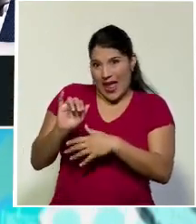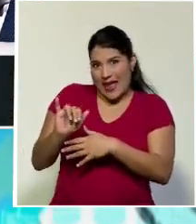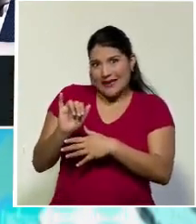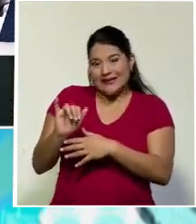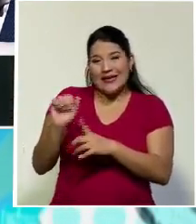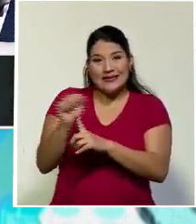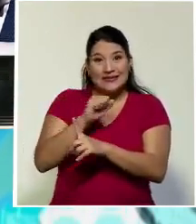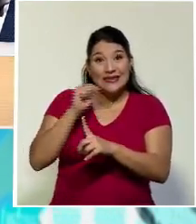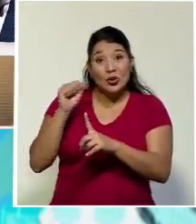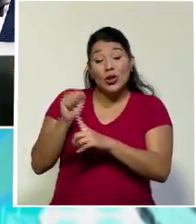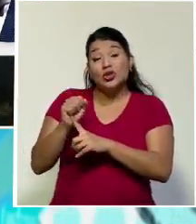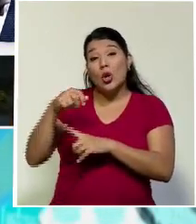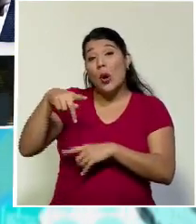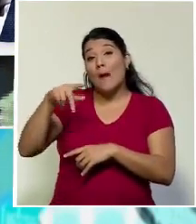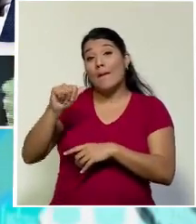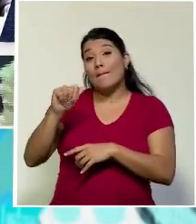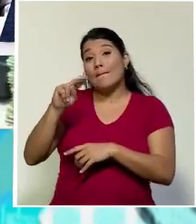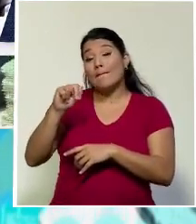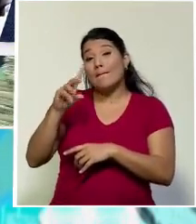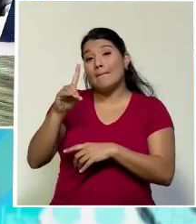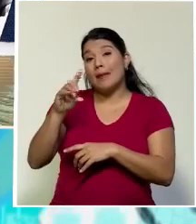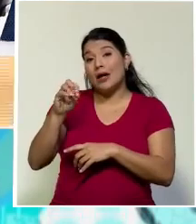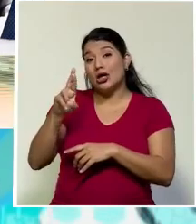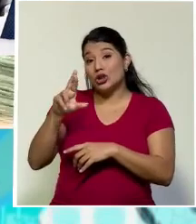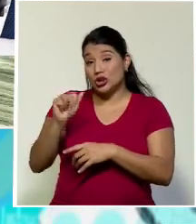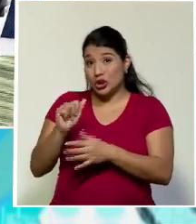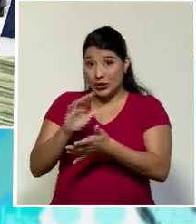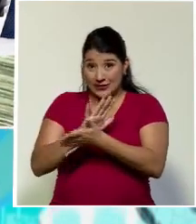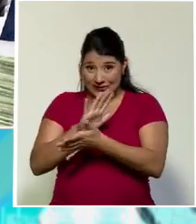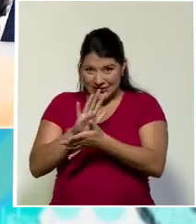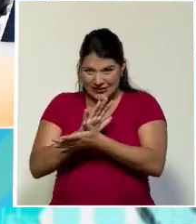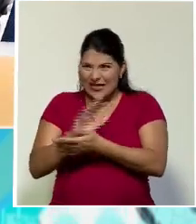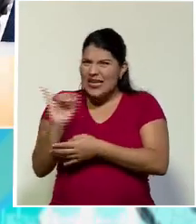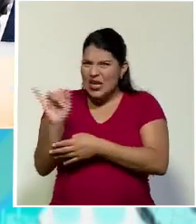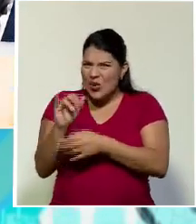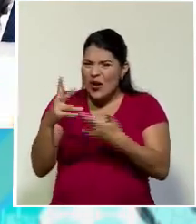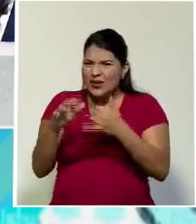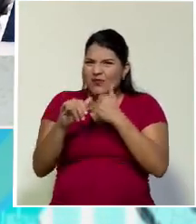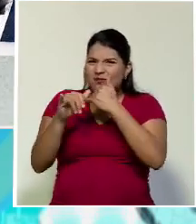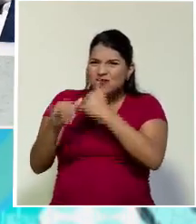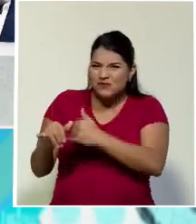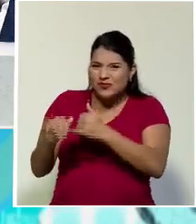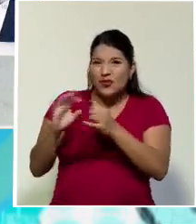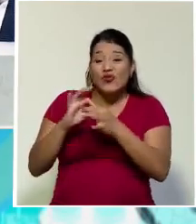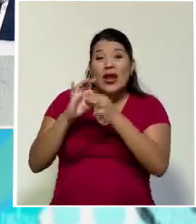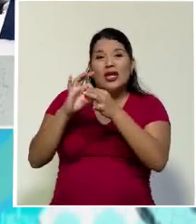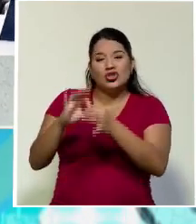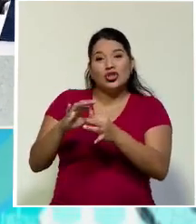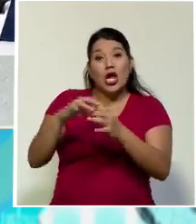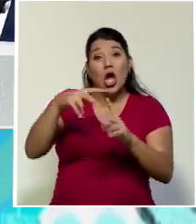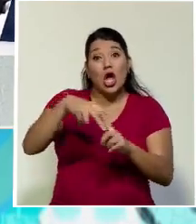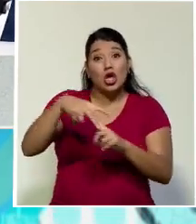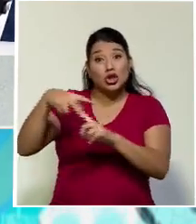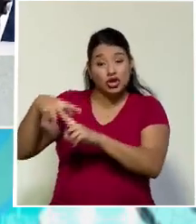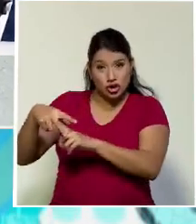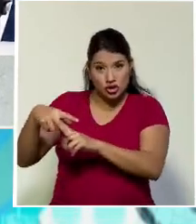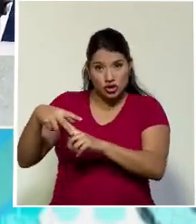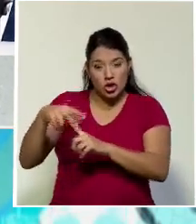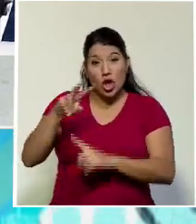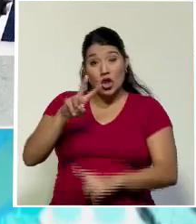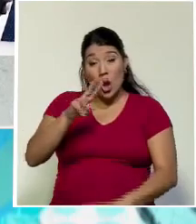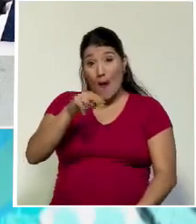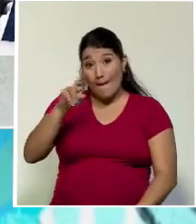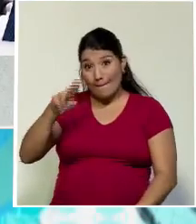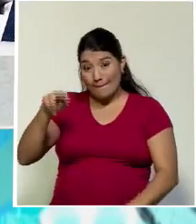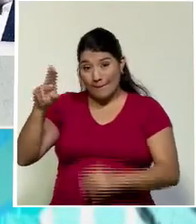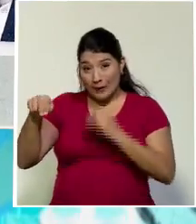reacción sobre una de las cooperativas más grandes de nuestro país, que además de que no paga impuestos sobre la renta,